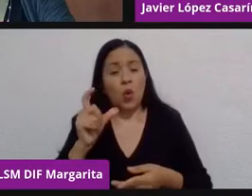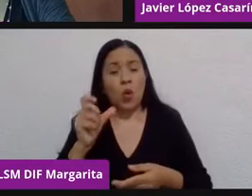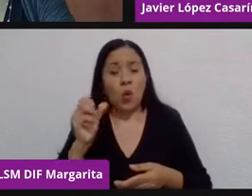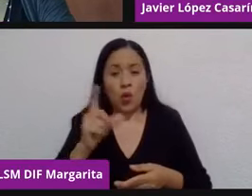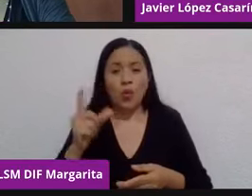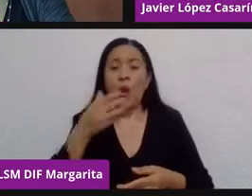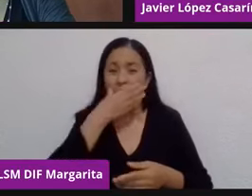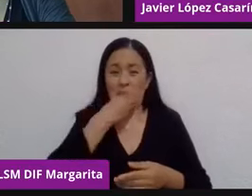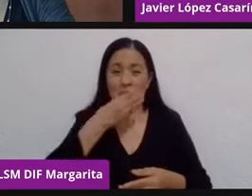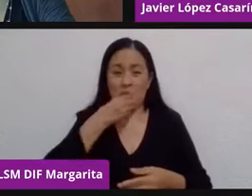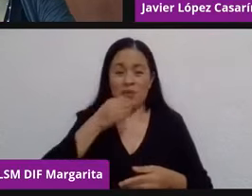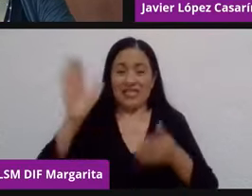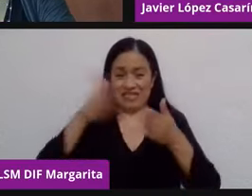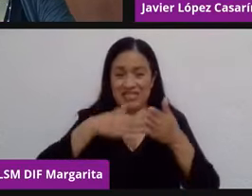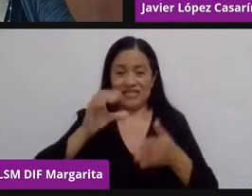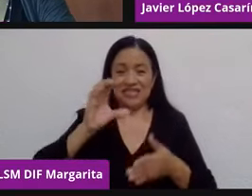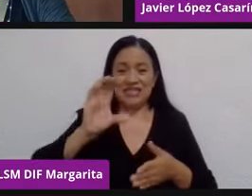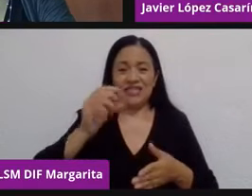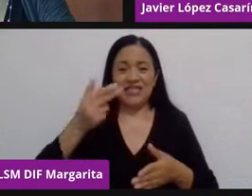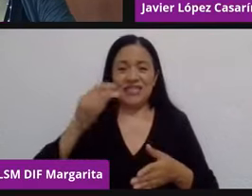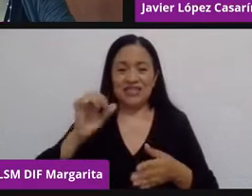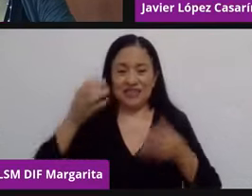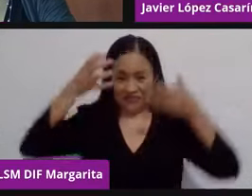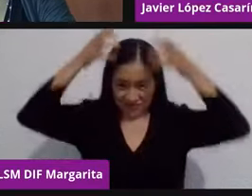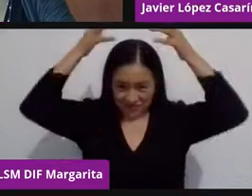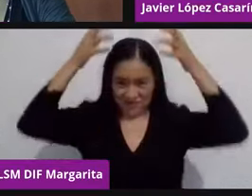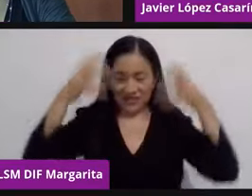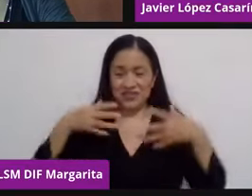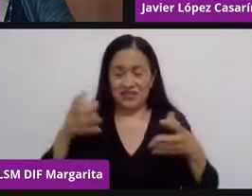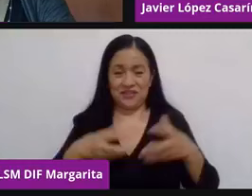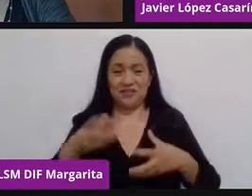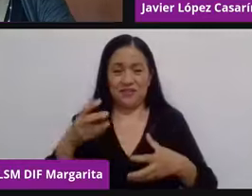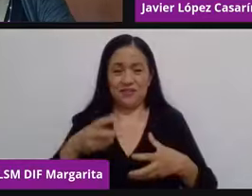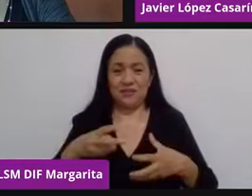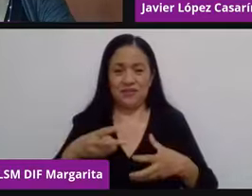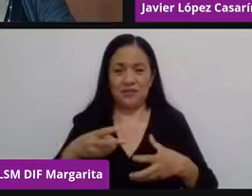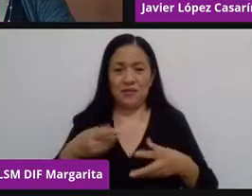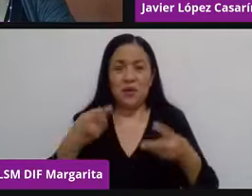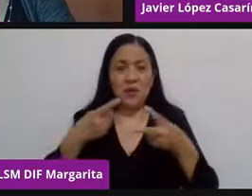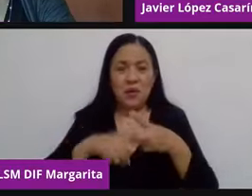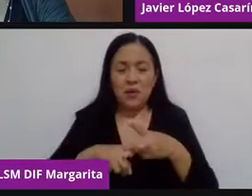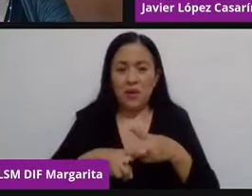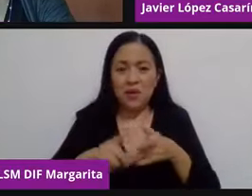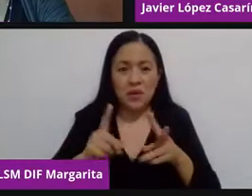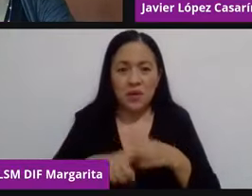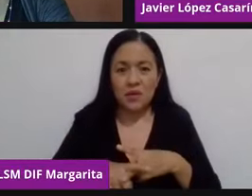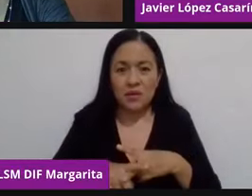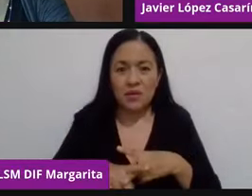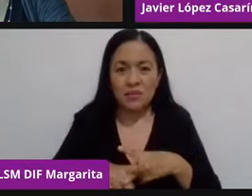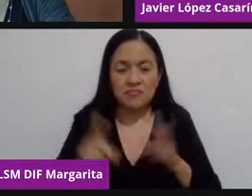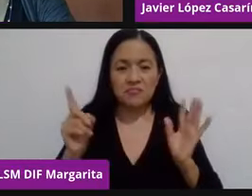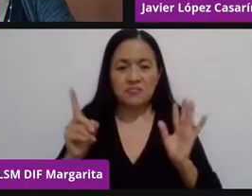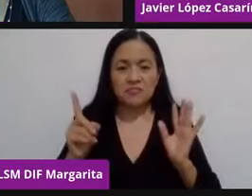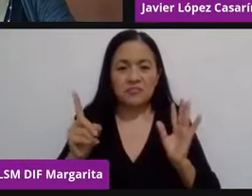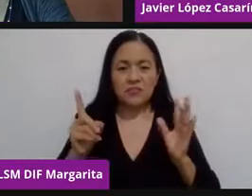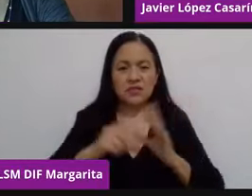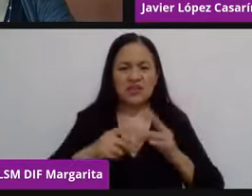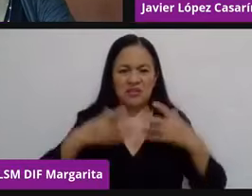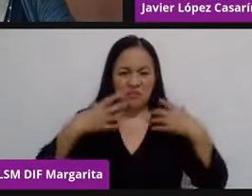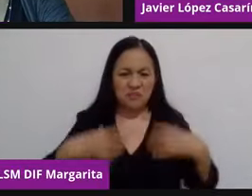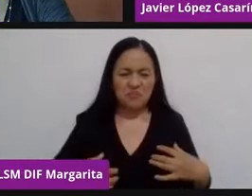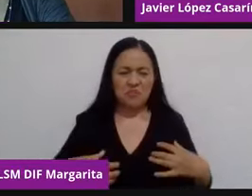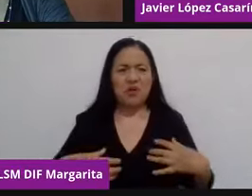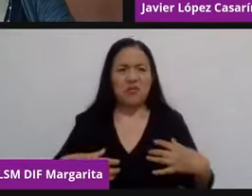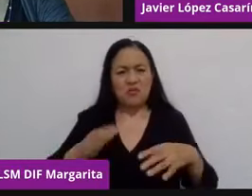de diferentes restaurantes, empiezan a jugar y empiezan a romper este esquema tradicional de que el chef se desee blanco y se visten de negro